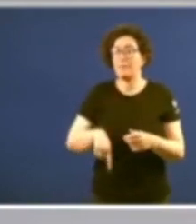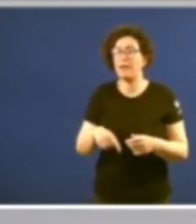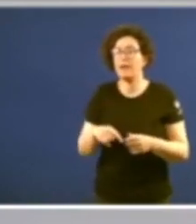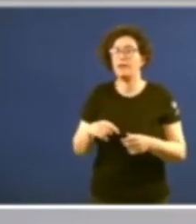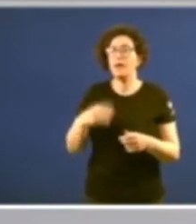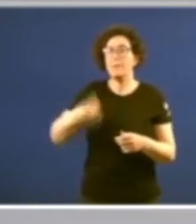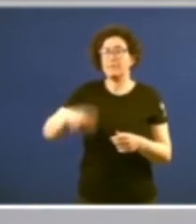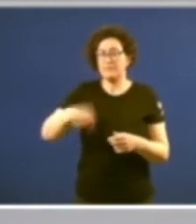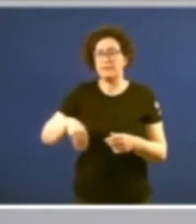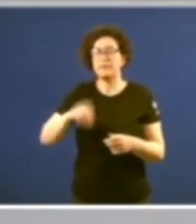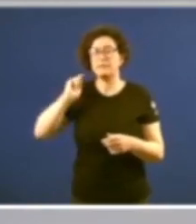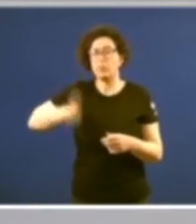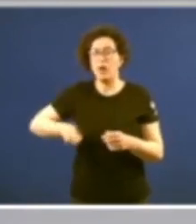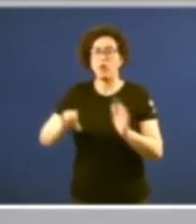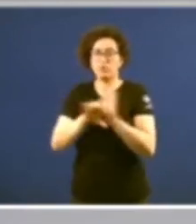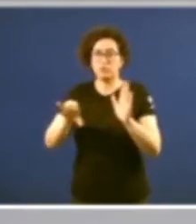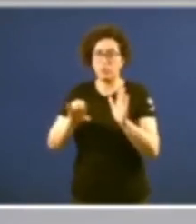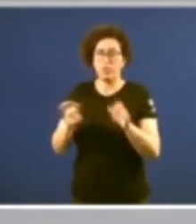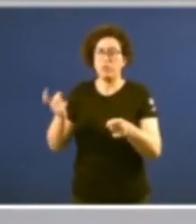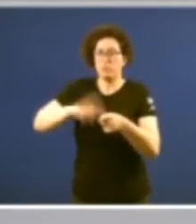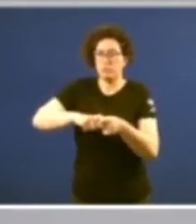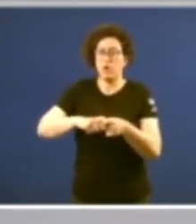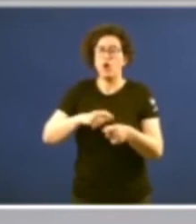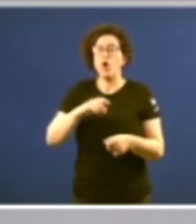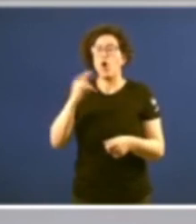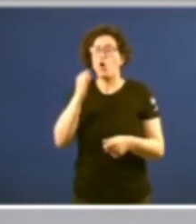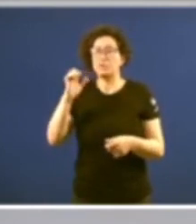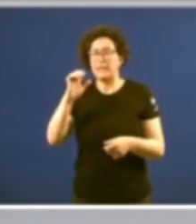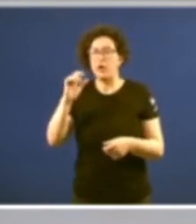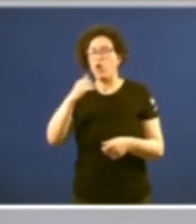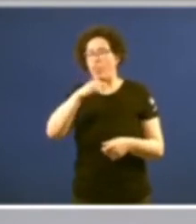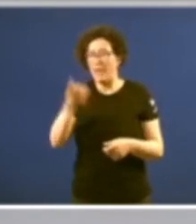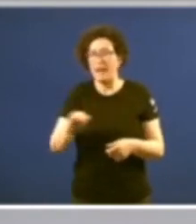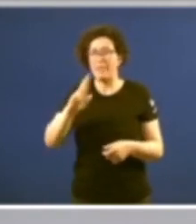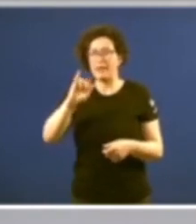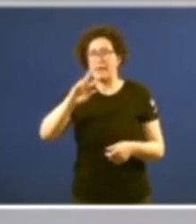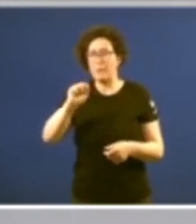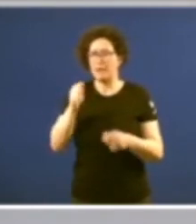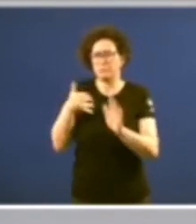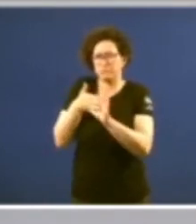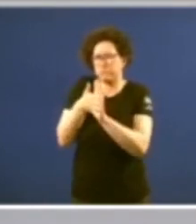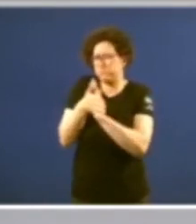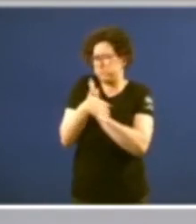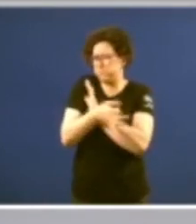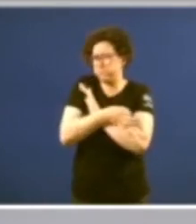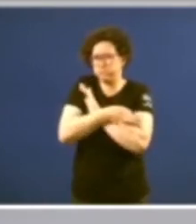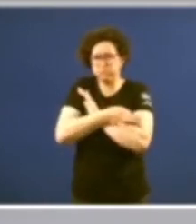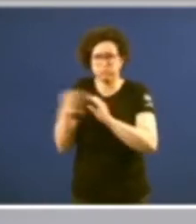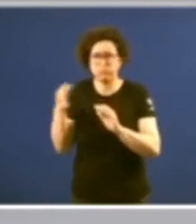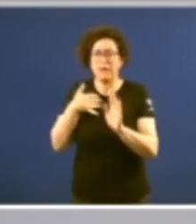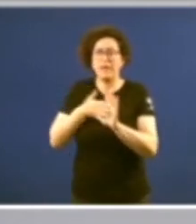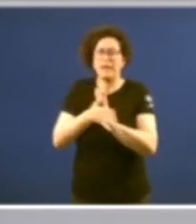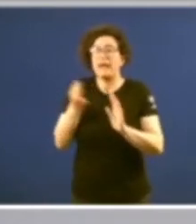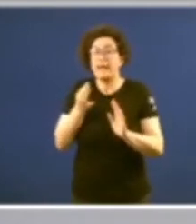presidente do Tribunal Constitucional Juan José González Rivas é unha maneira excelente de subliñar que a